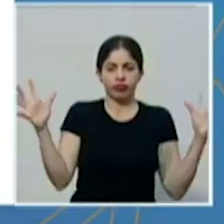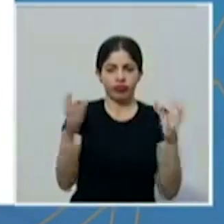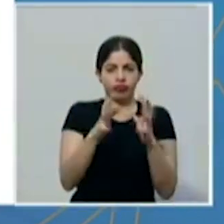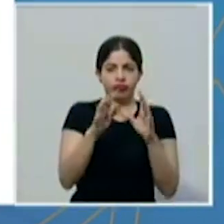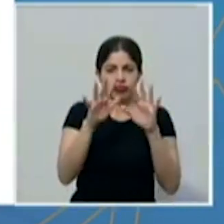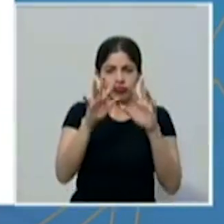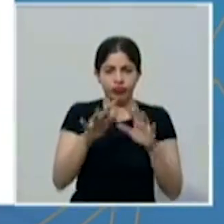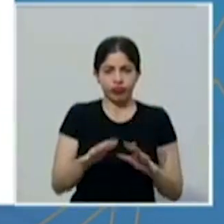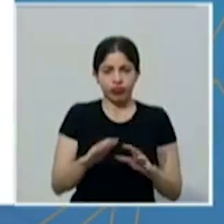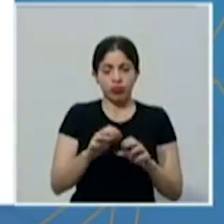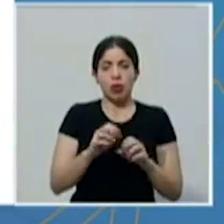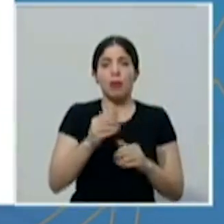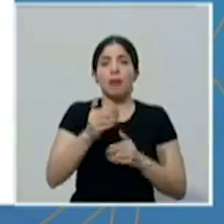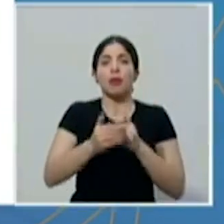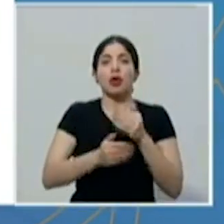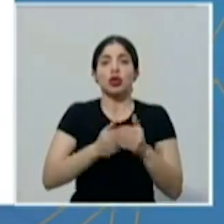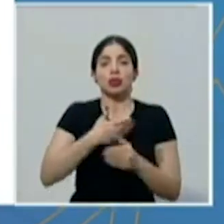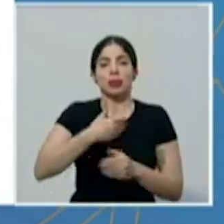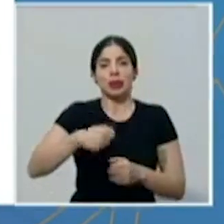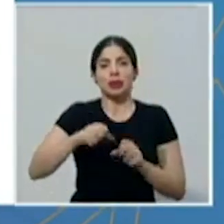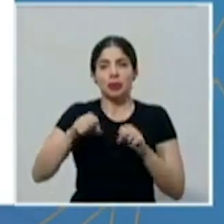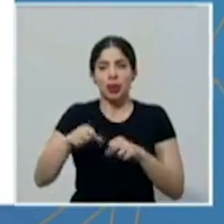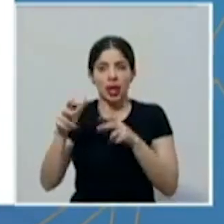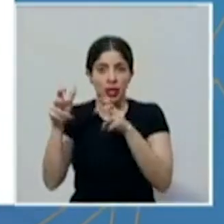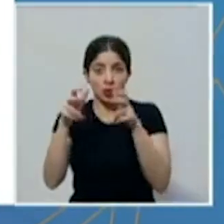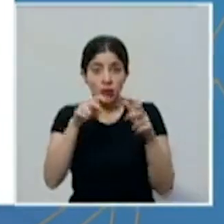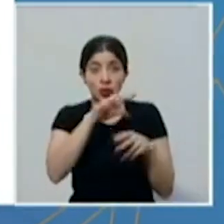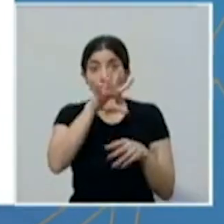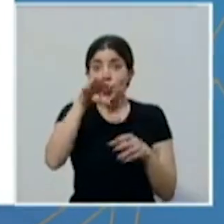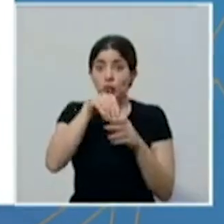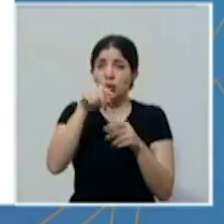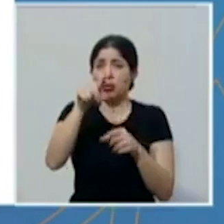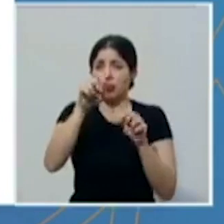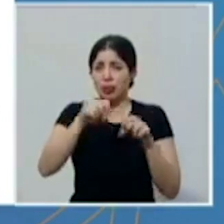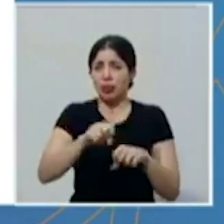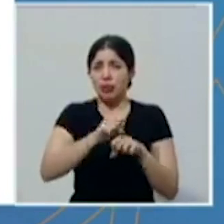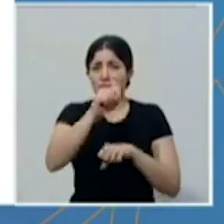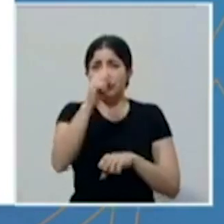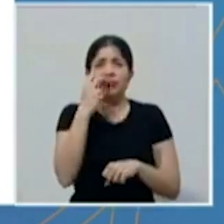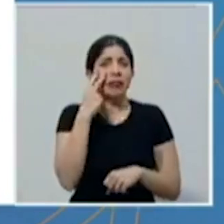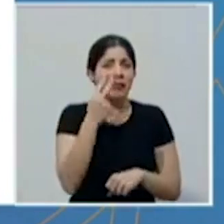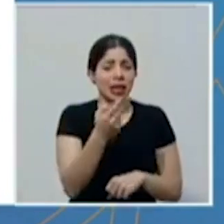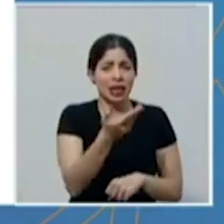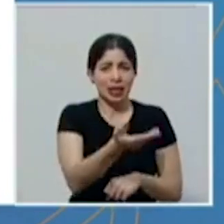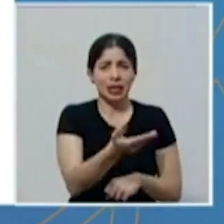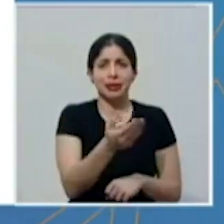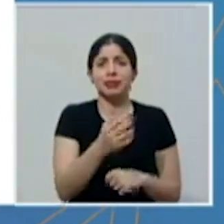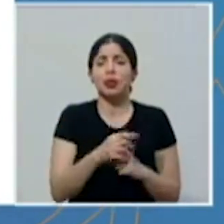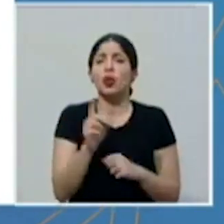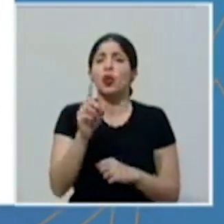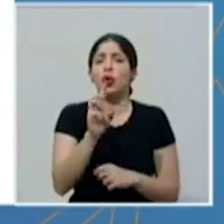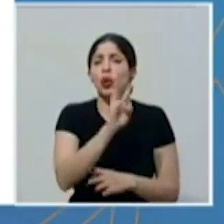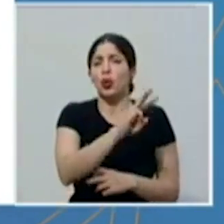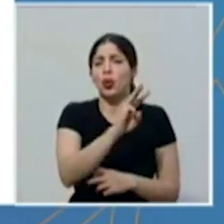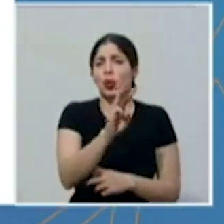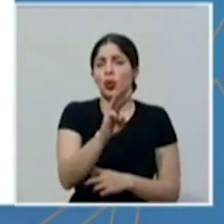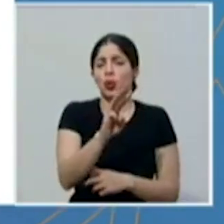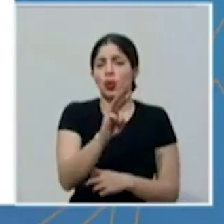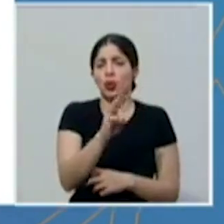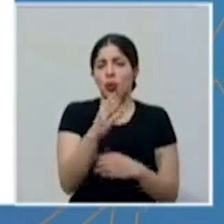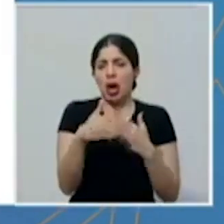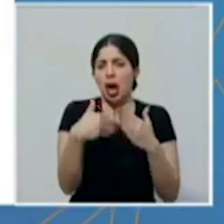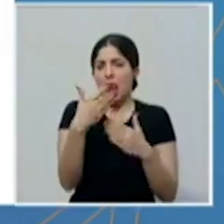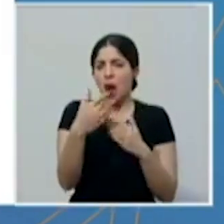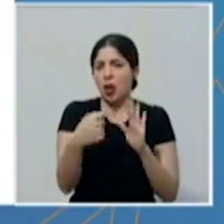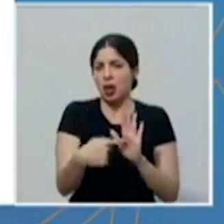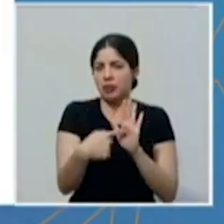procesos de escucha del presidente. Todo eso incluso lo pueden encontrar en el sitio web que ahora les